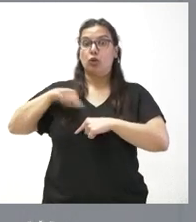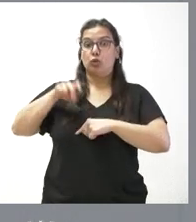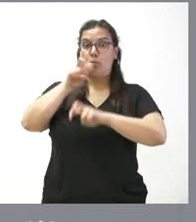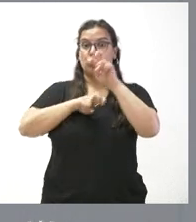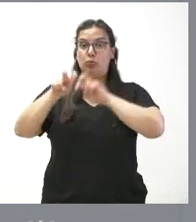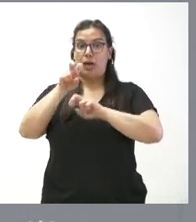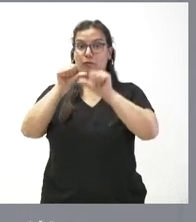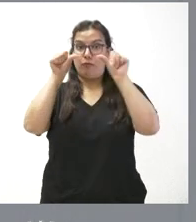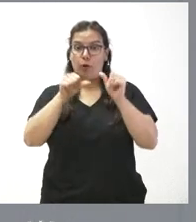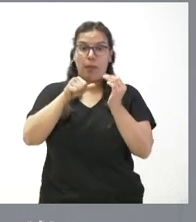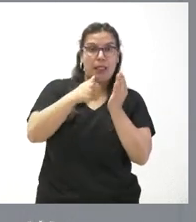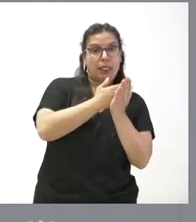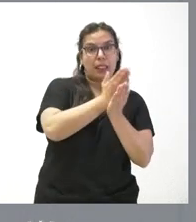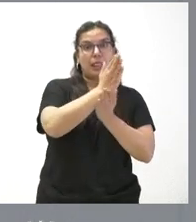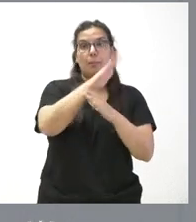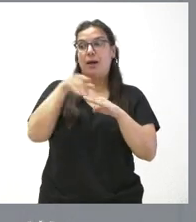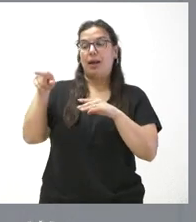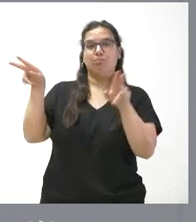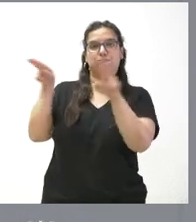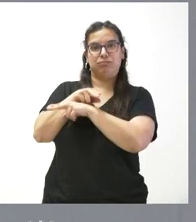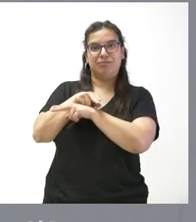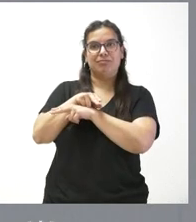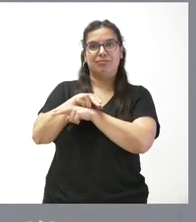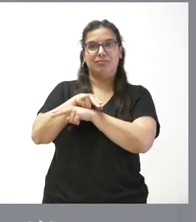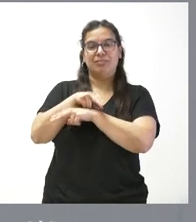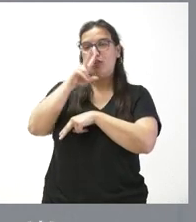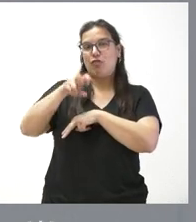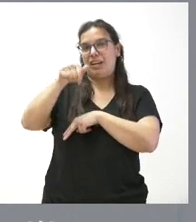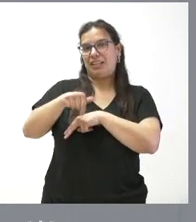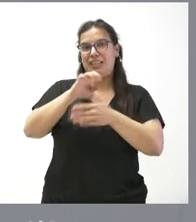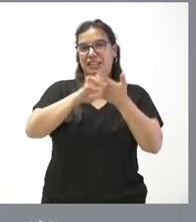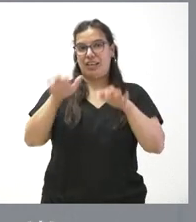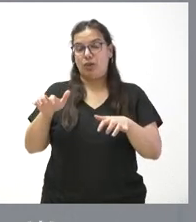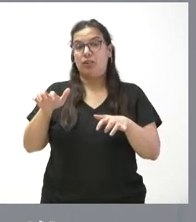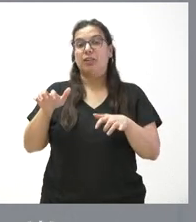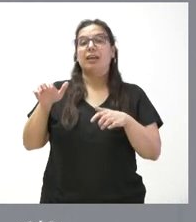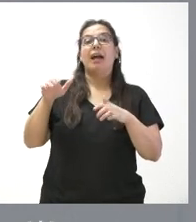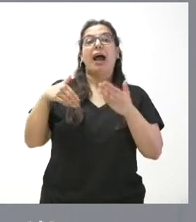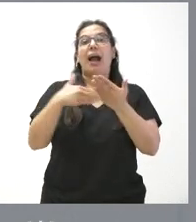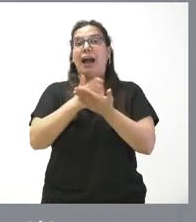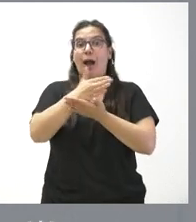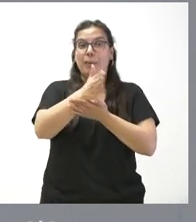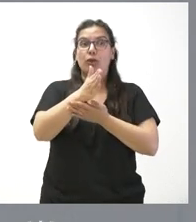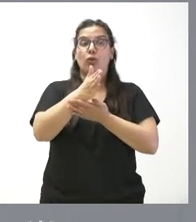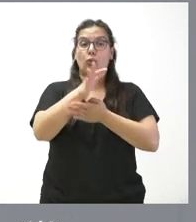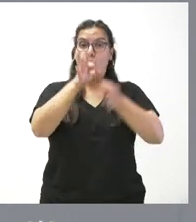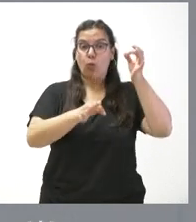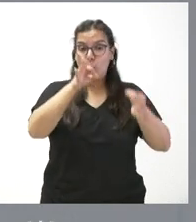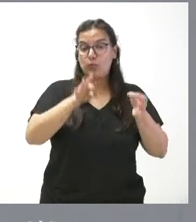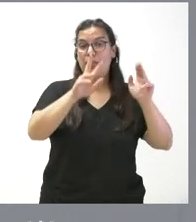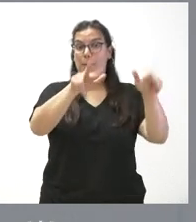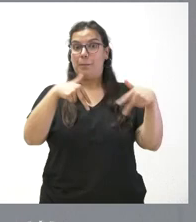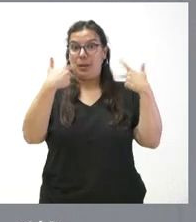para que no tenga aplicación y no tenga vigencia en Castilla y León. Y el cauce legal jurídico que